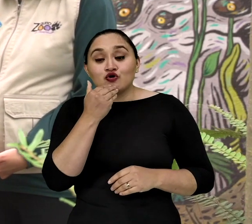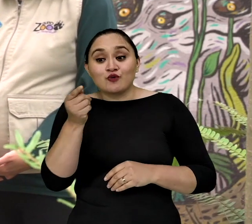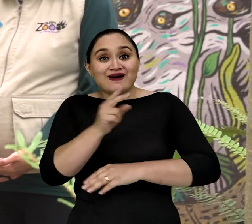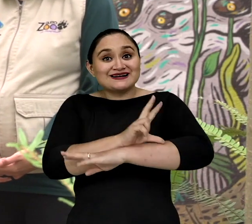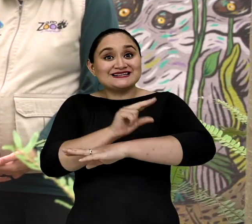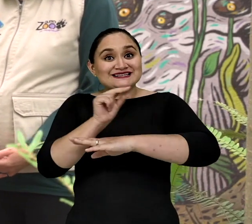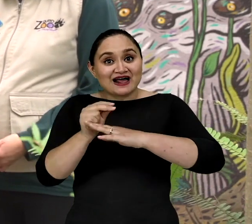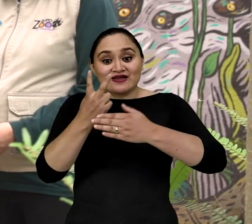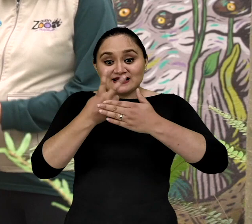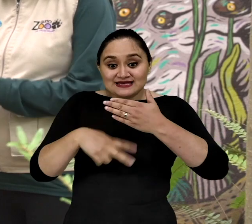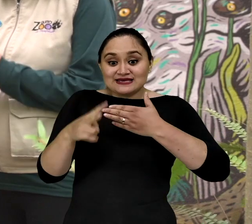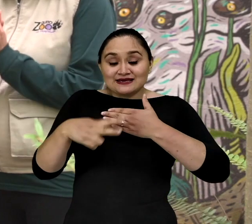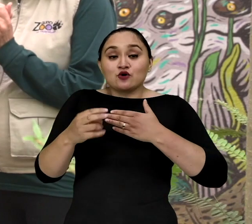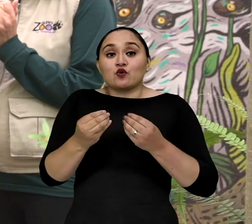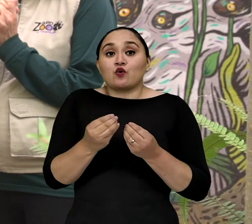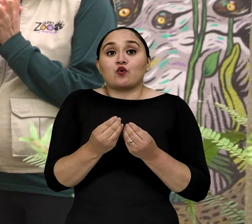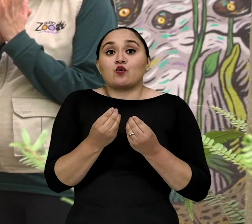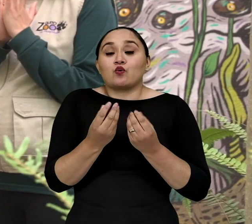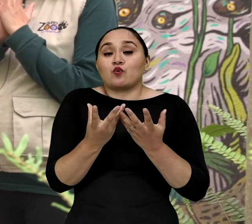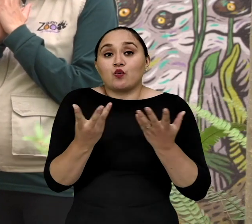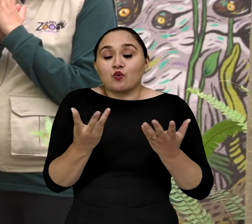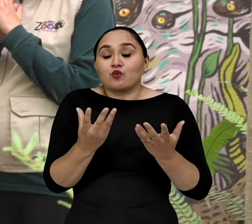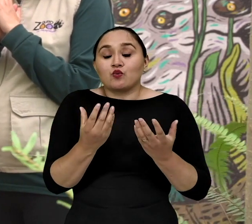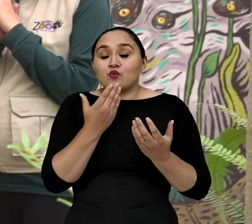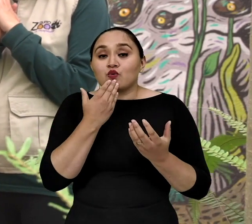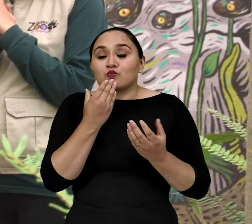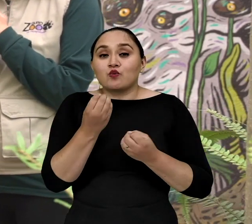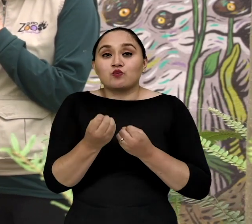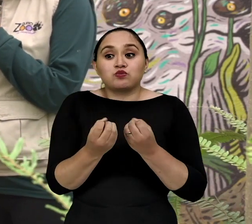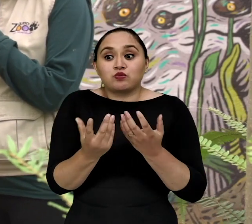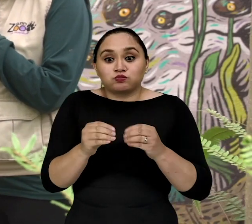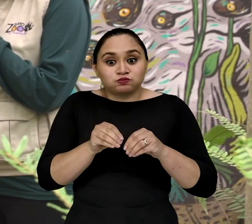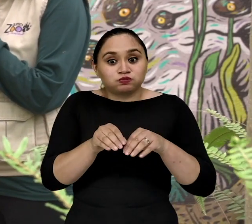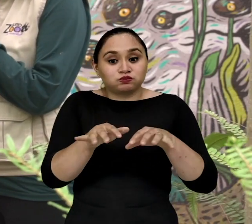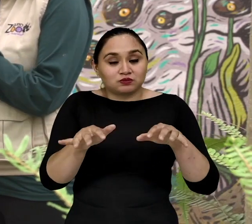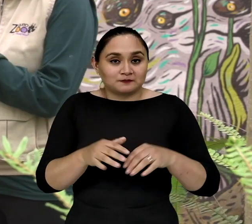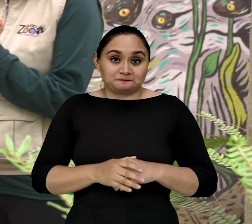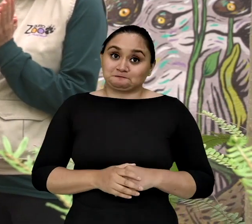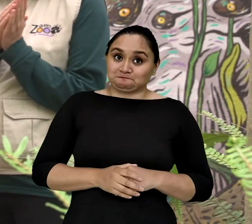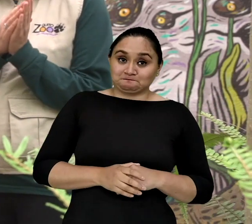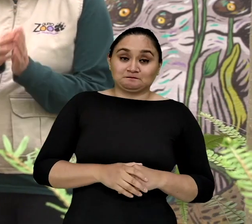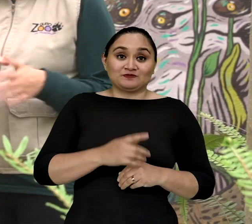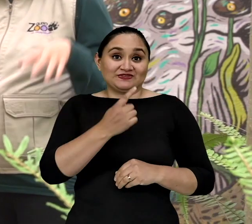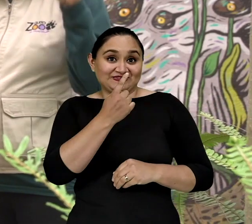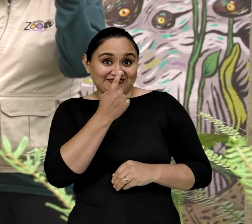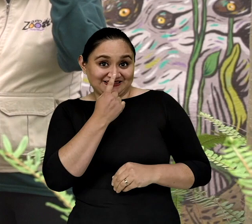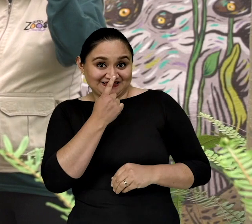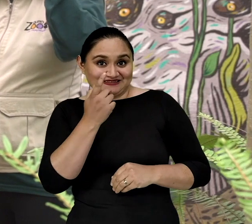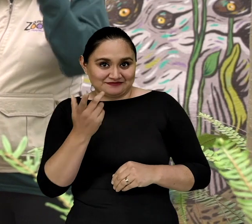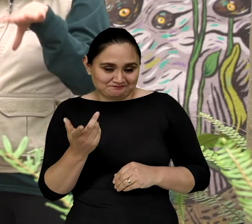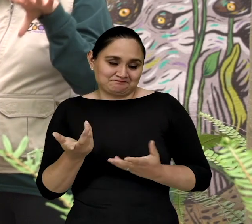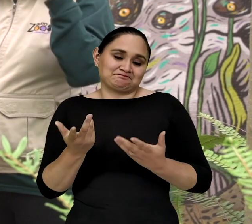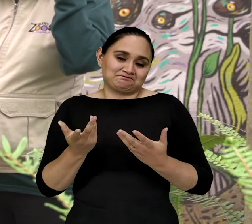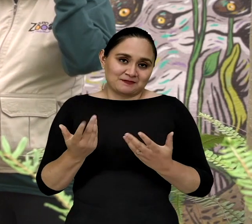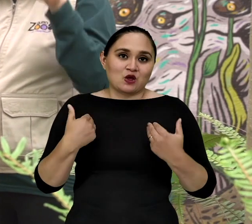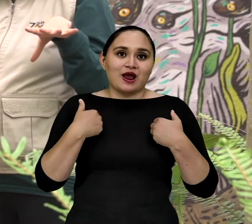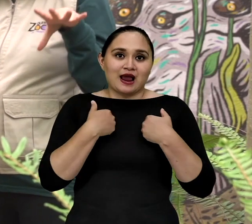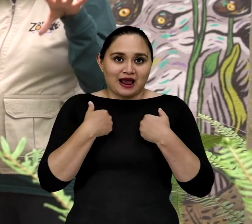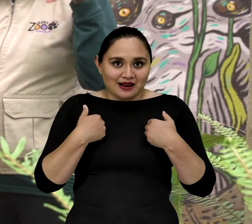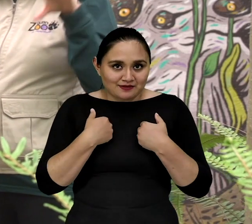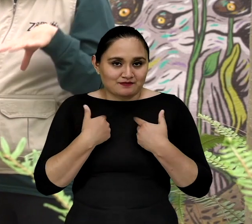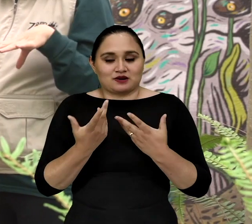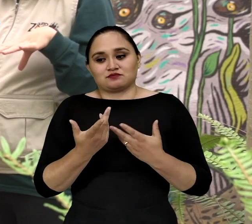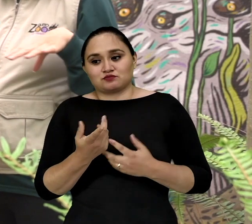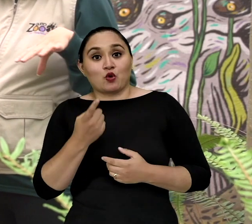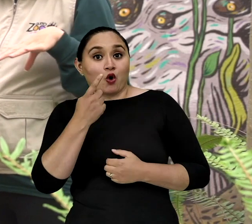reproducción de estas ranas marsupiales andinas? Bueno, su forma de reproducción es muy interesante Como en todos los animales Es un animal, una